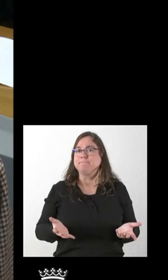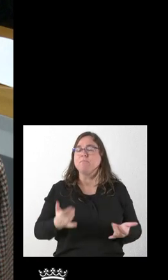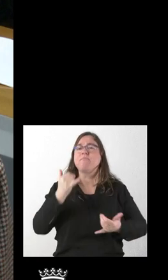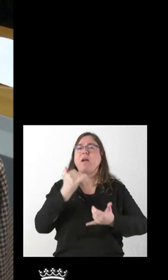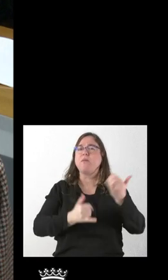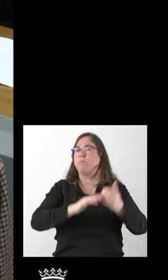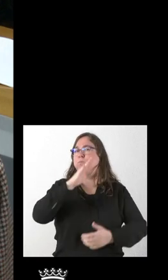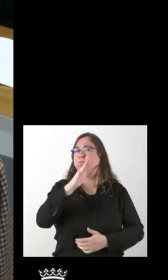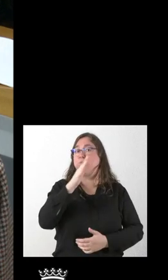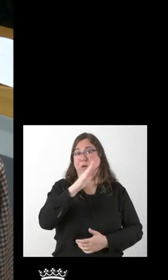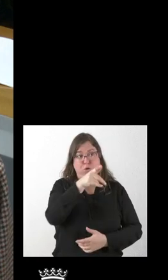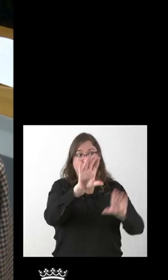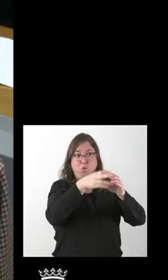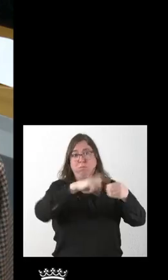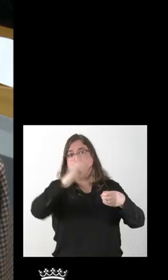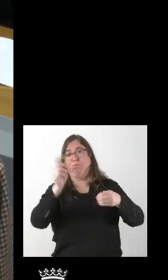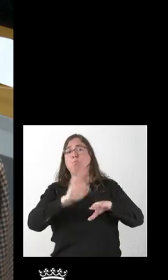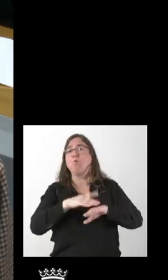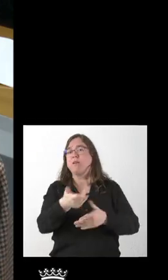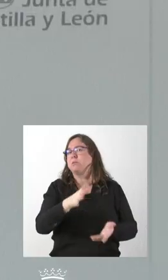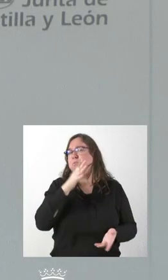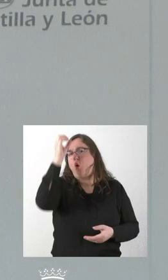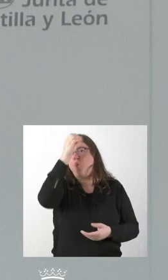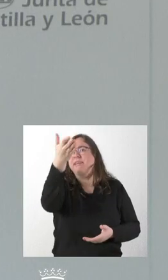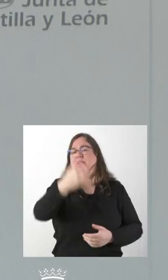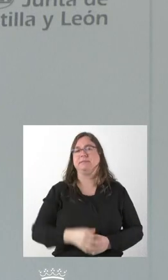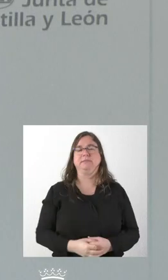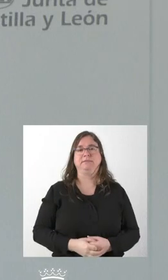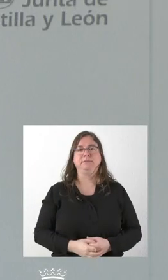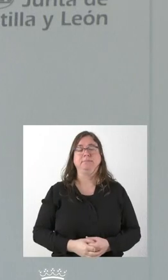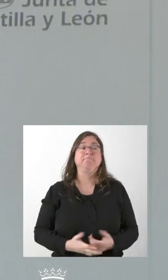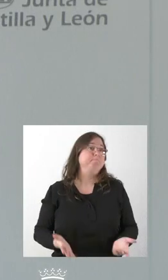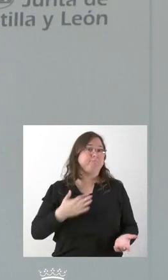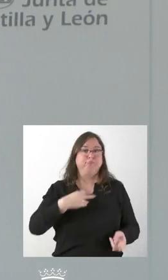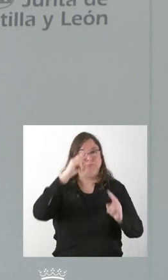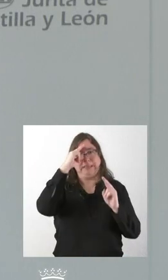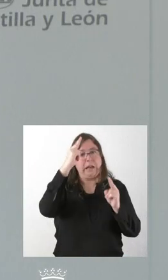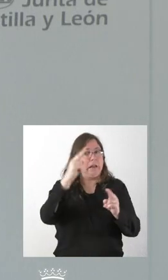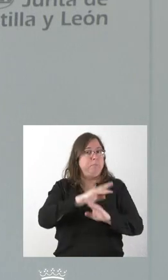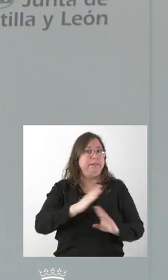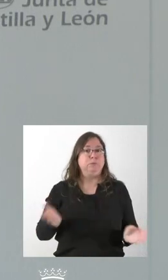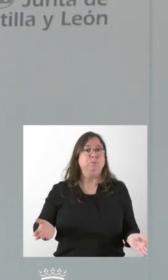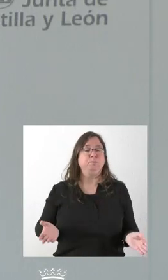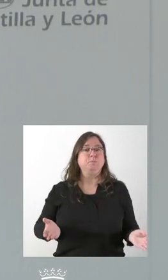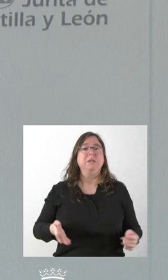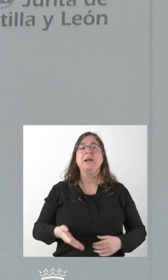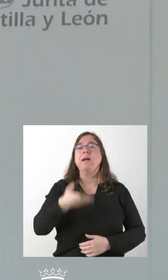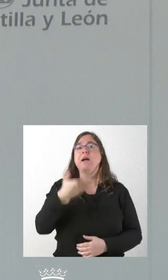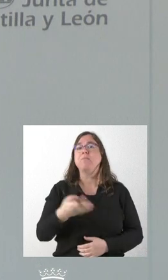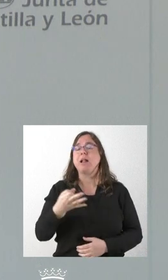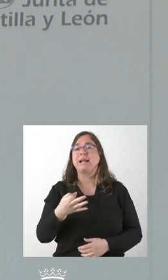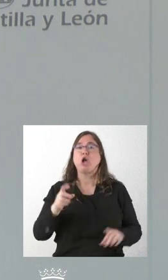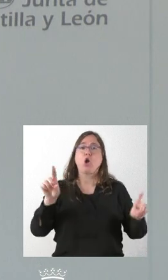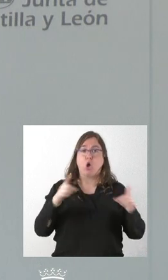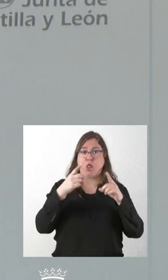causa ha sido esa. No sé cómo lo valoran desde la Junta. Bueno, desde el respeto. Lo importante es que el concierto